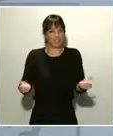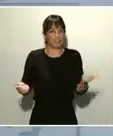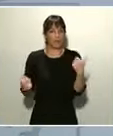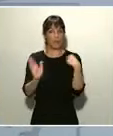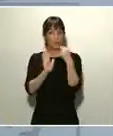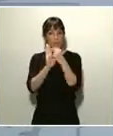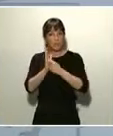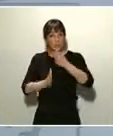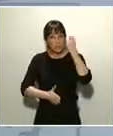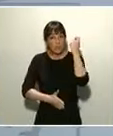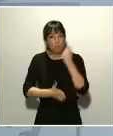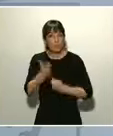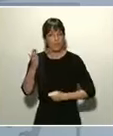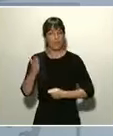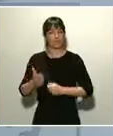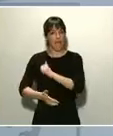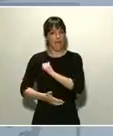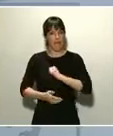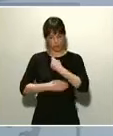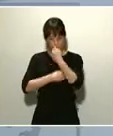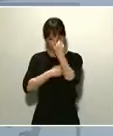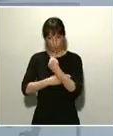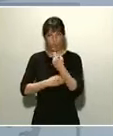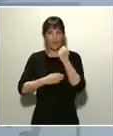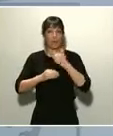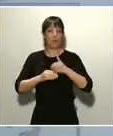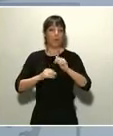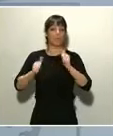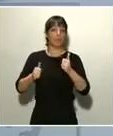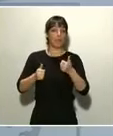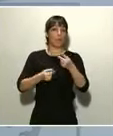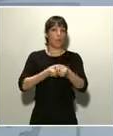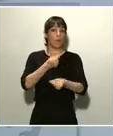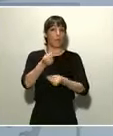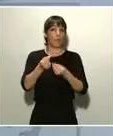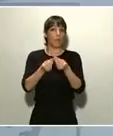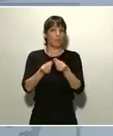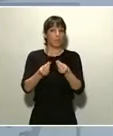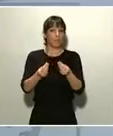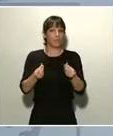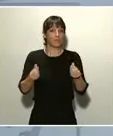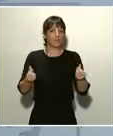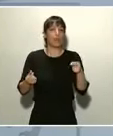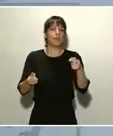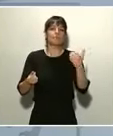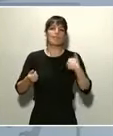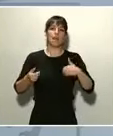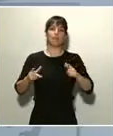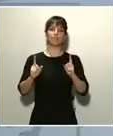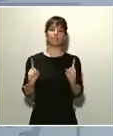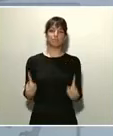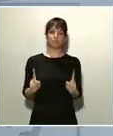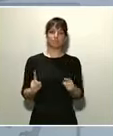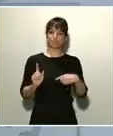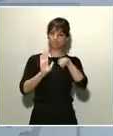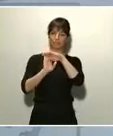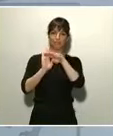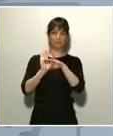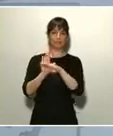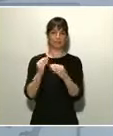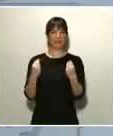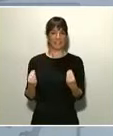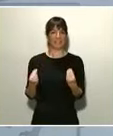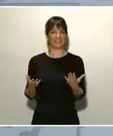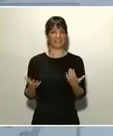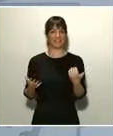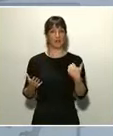a nosotros mismos imponiendo, pues tengamos los instrumentos y las herramientas que cuando empecemos a recuperar